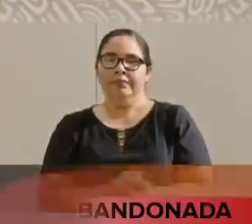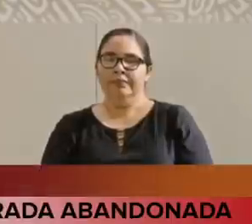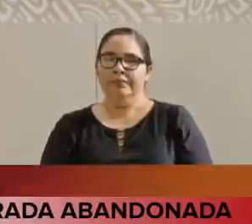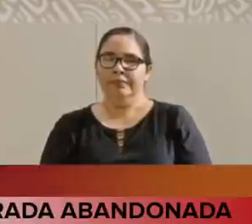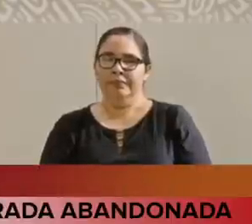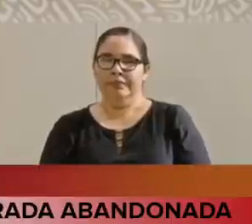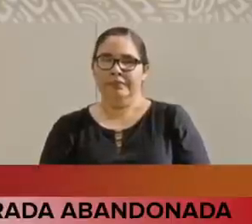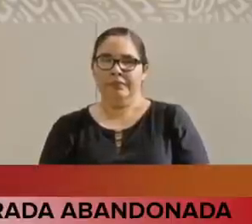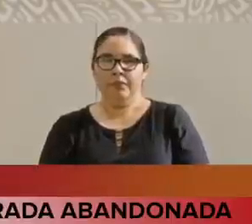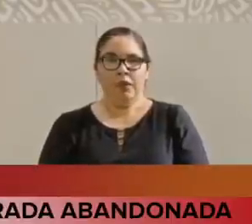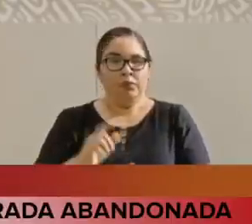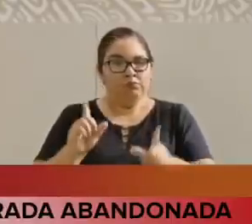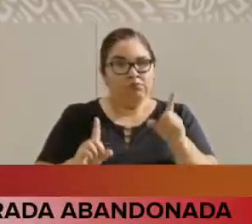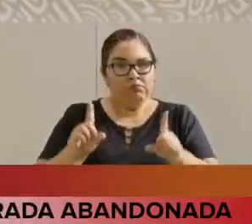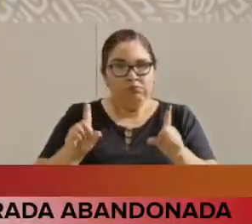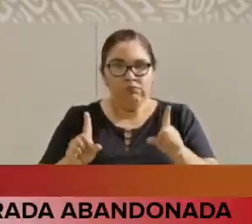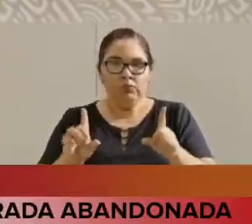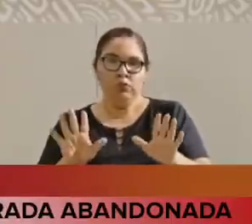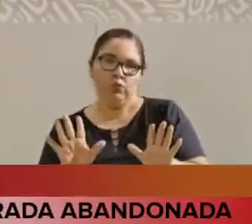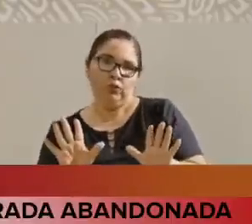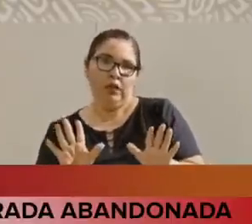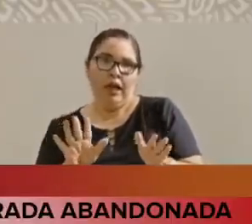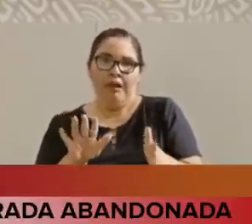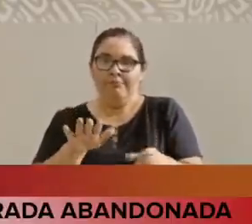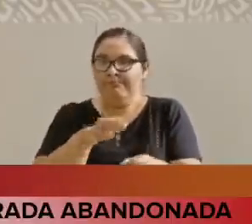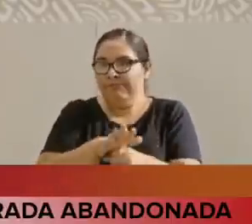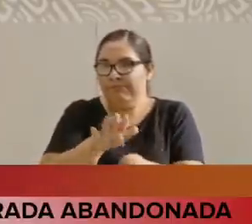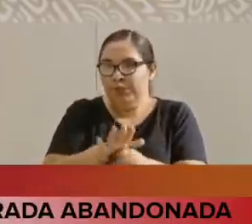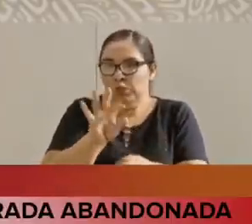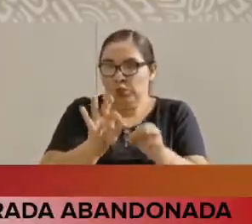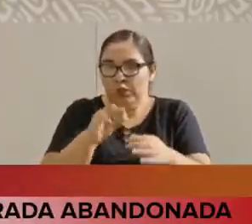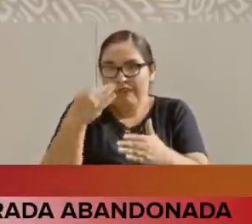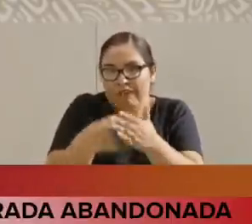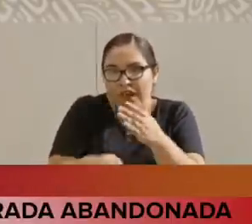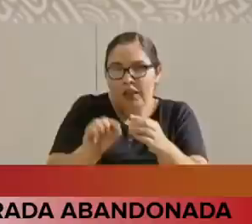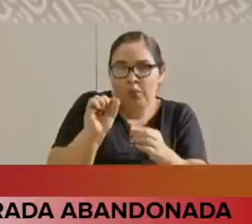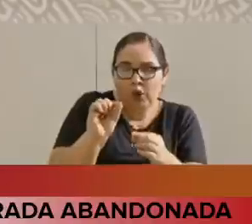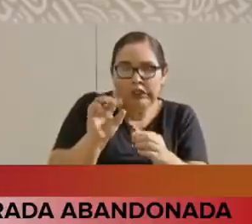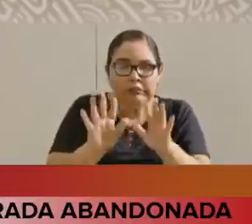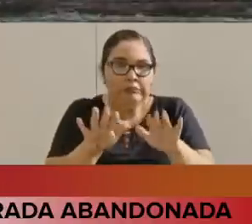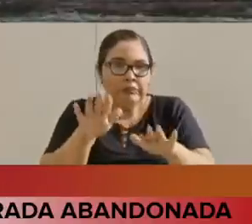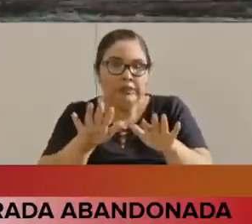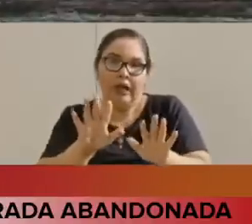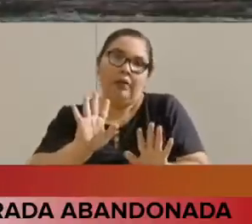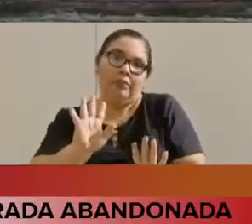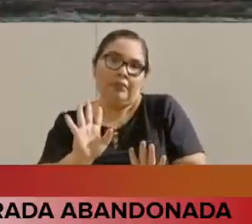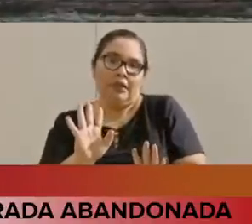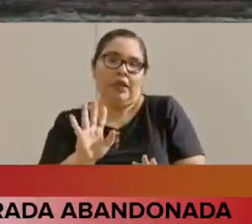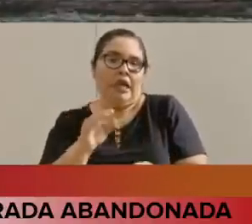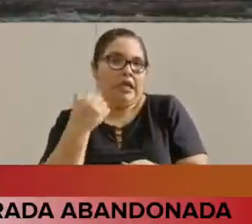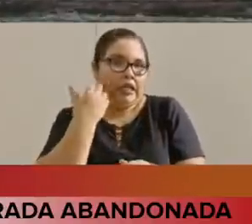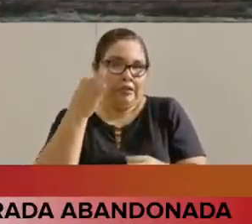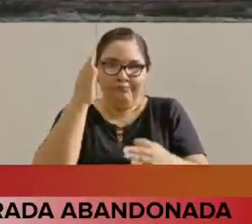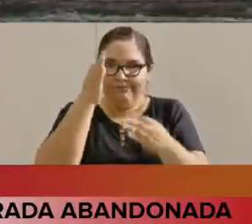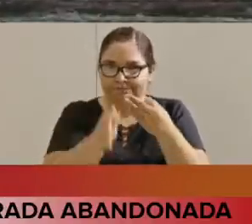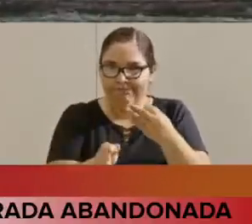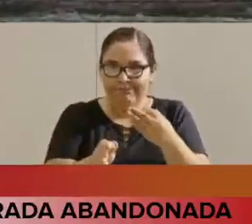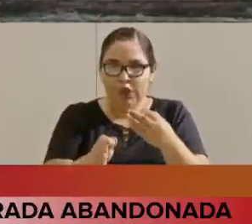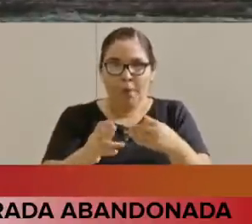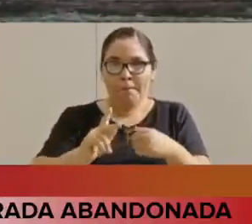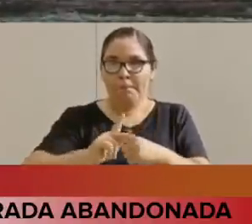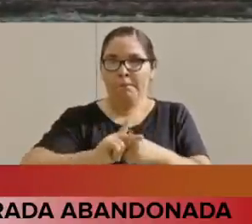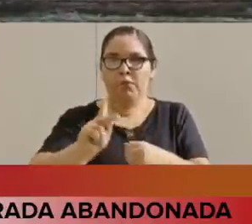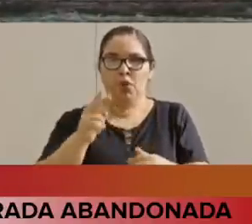A lo mejor no va a ser suficiente si queremos terminar la obra en el